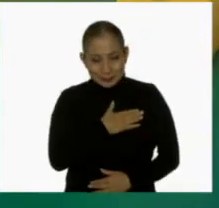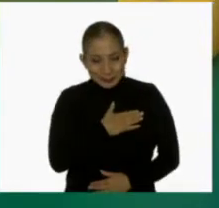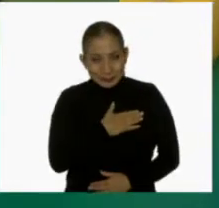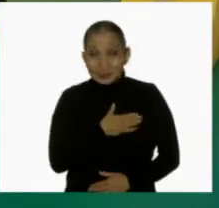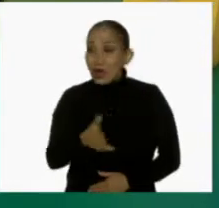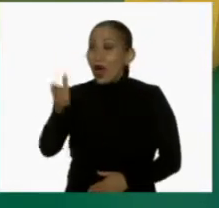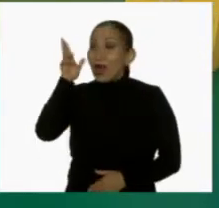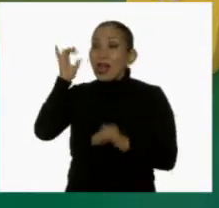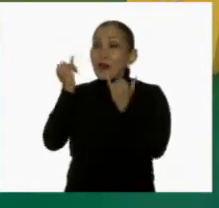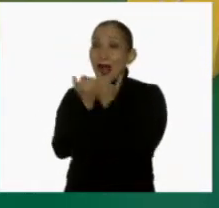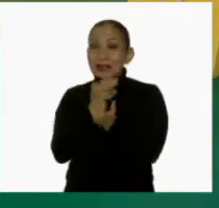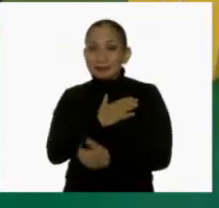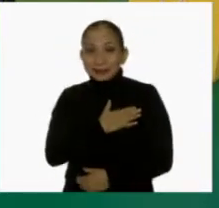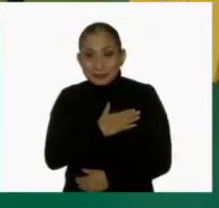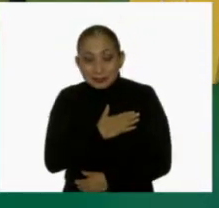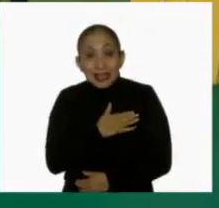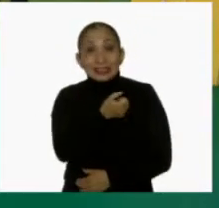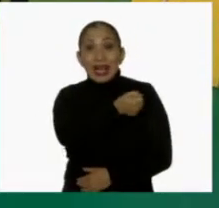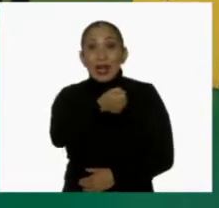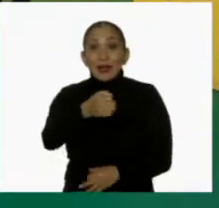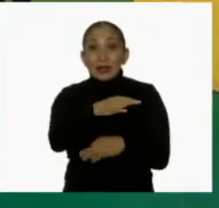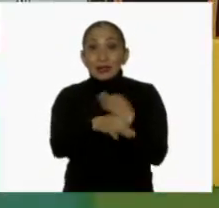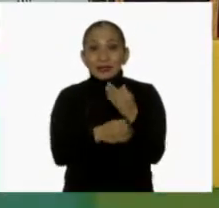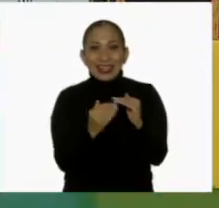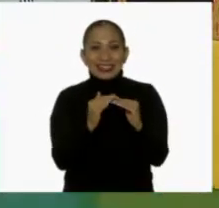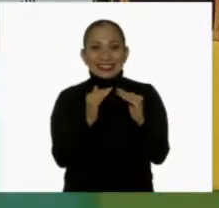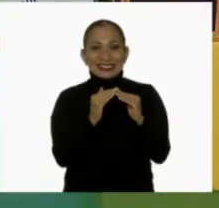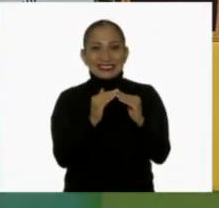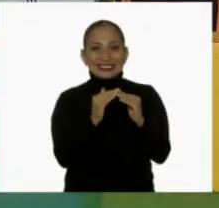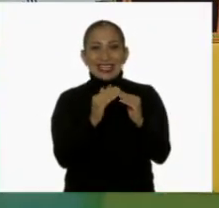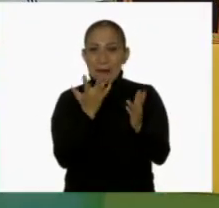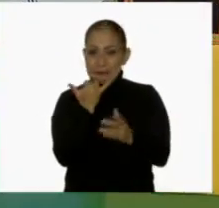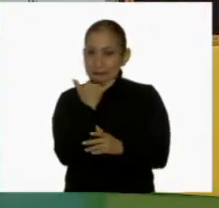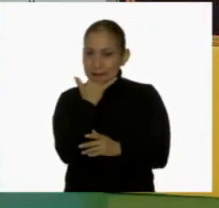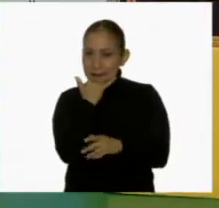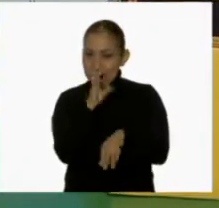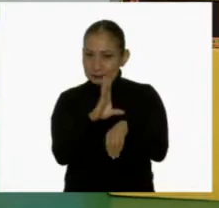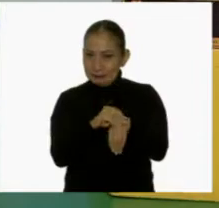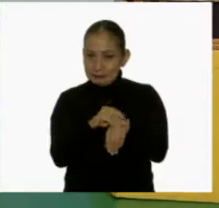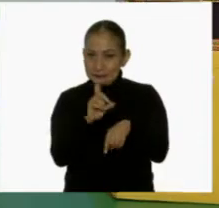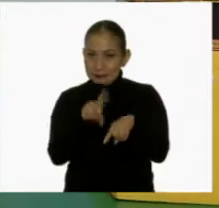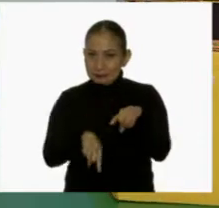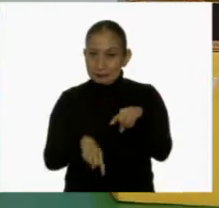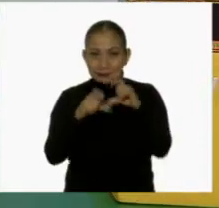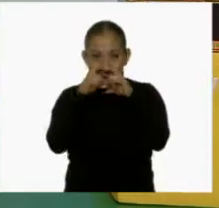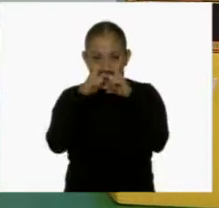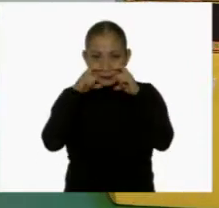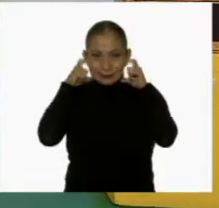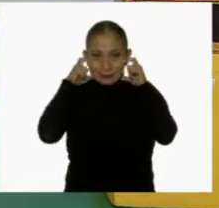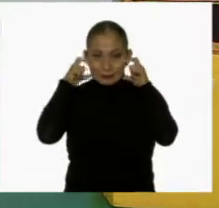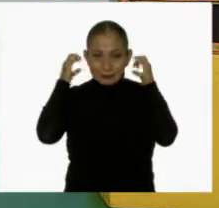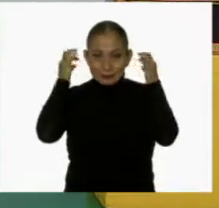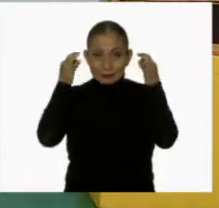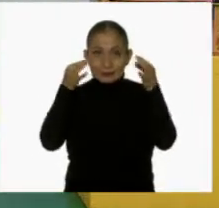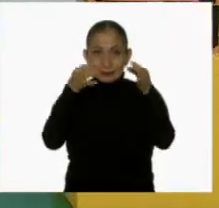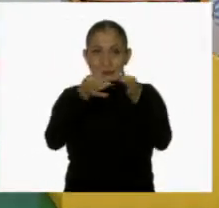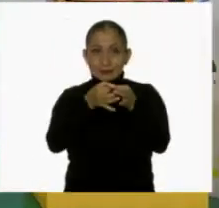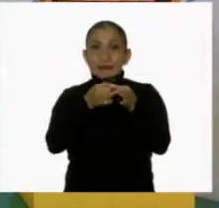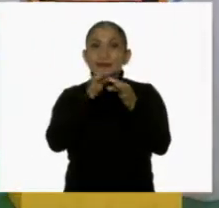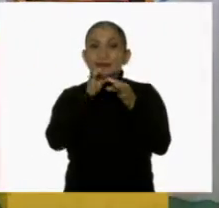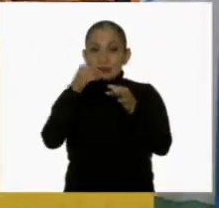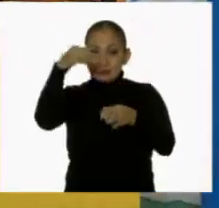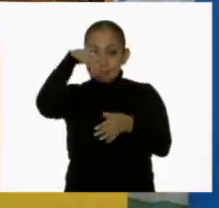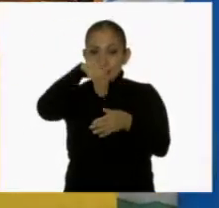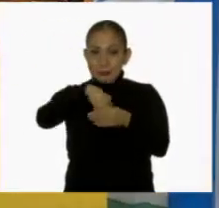Hola, igual saludo con el corazón. Saludo a todos allá en casa. Y permíteme, Oscar, igual me retiro mi cubrebocas. Lo coloco